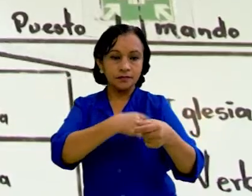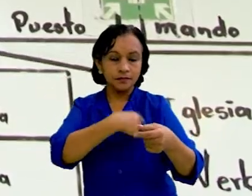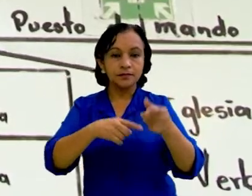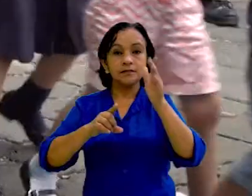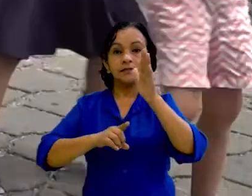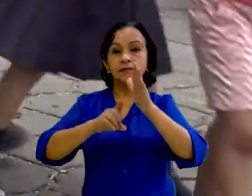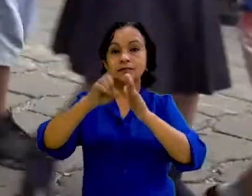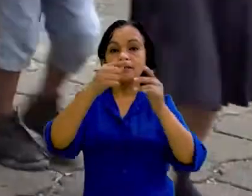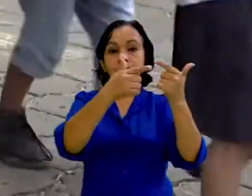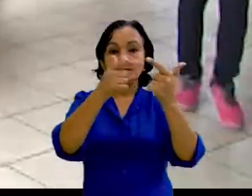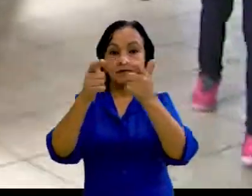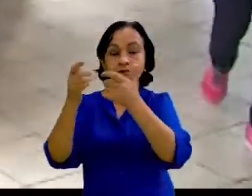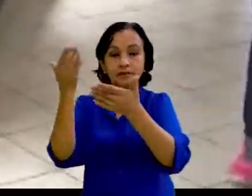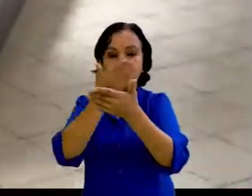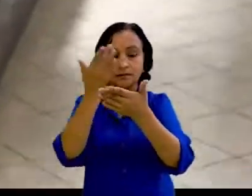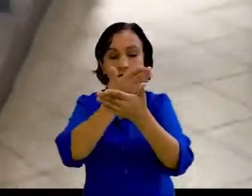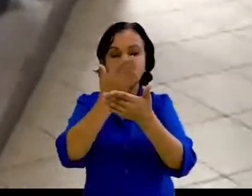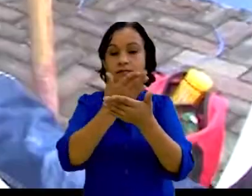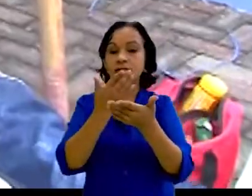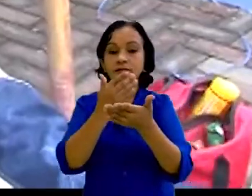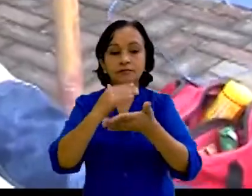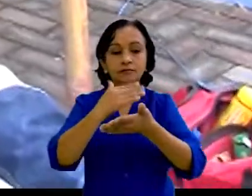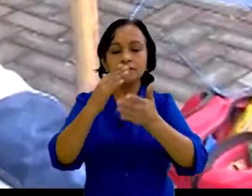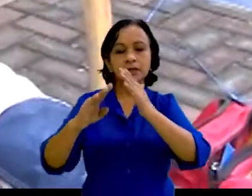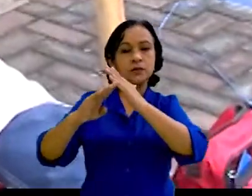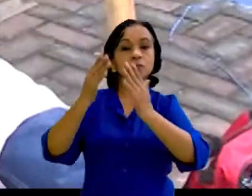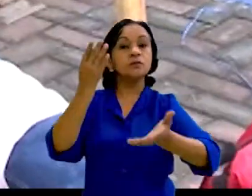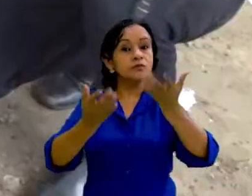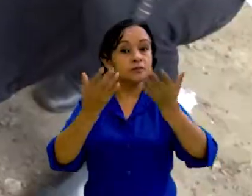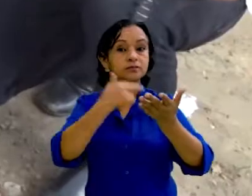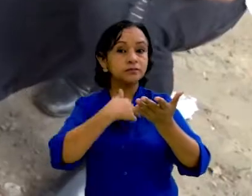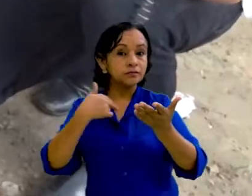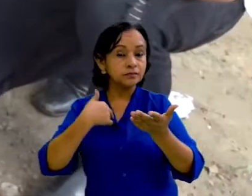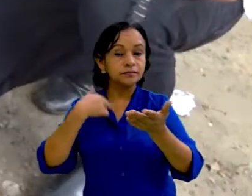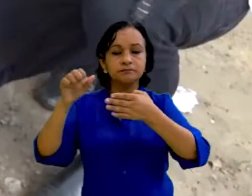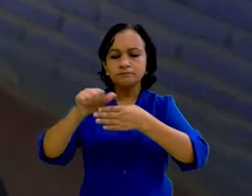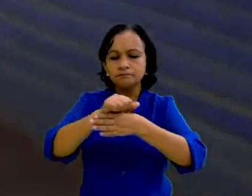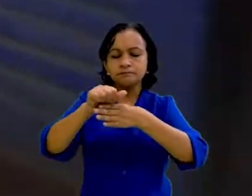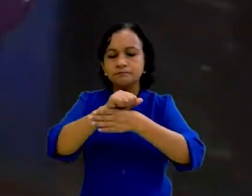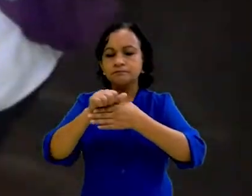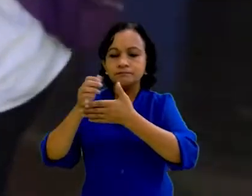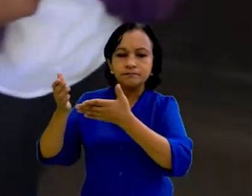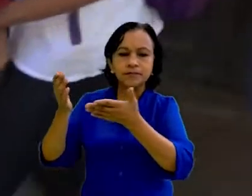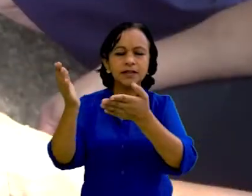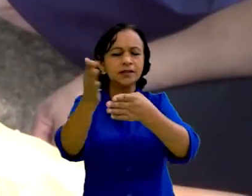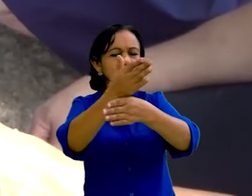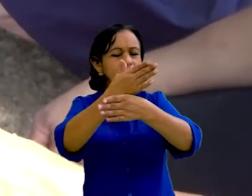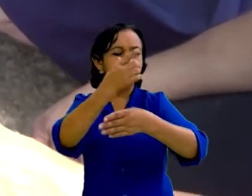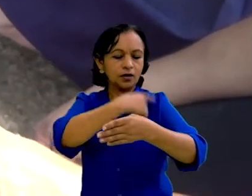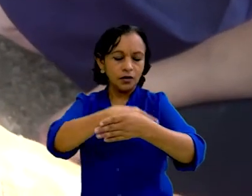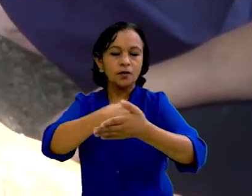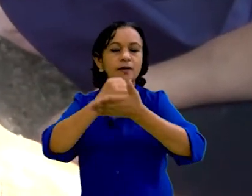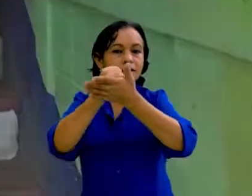y el desarrollo de las brigadas estudiantiles de primeros auxilios y contra incendios, y se realizaron ejercicios de evacuación en todos los centros